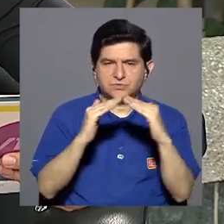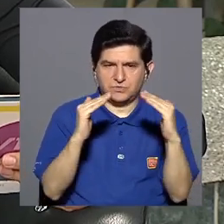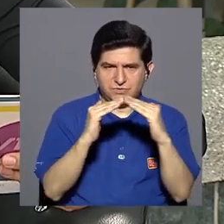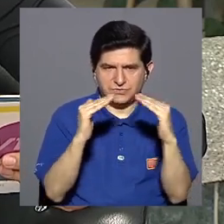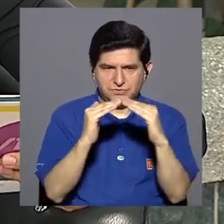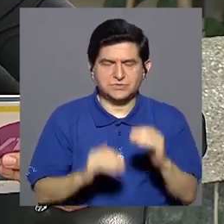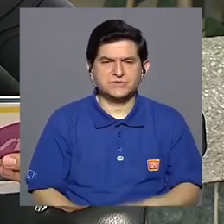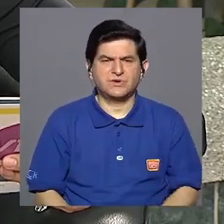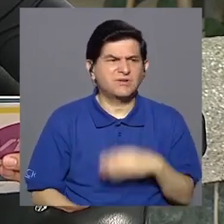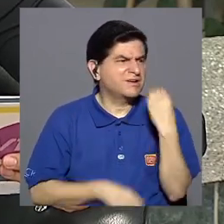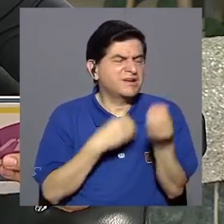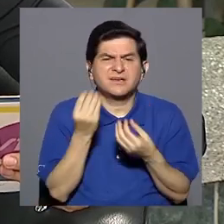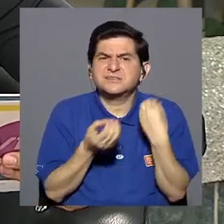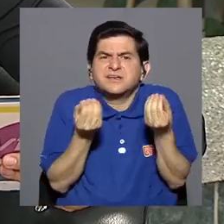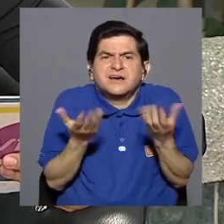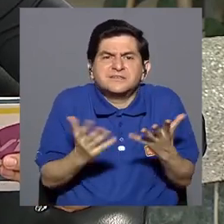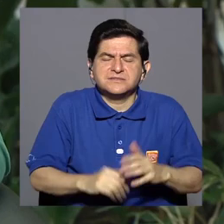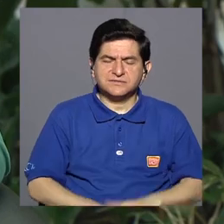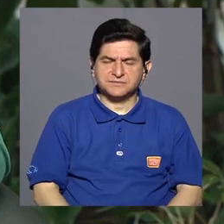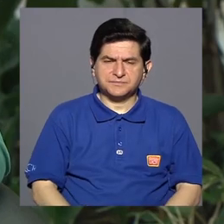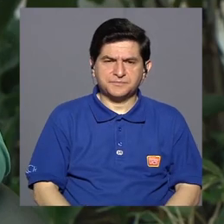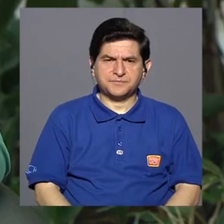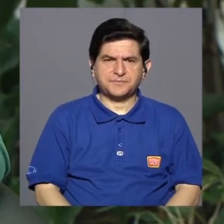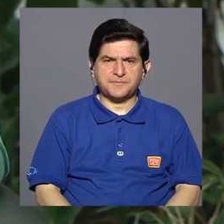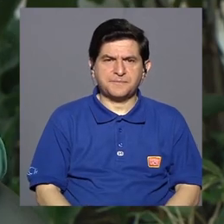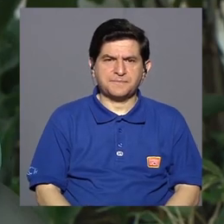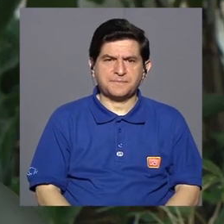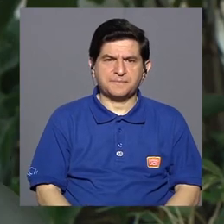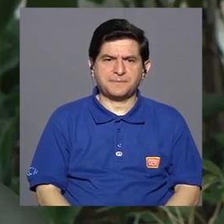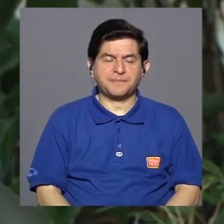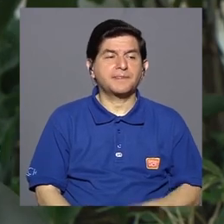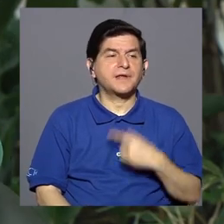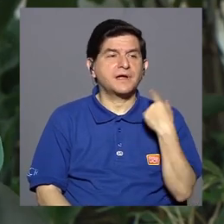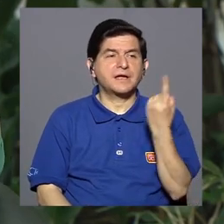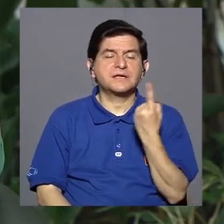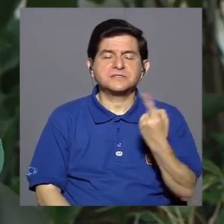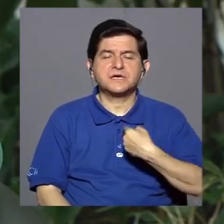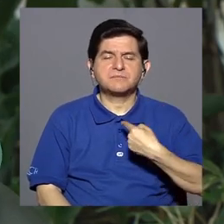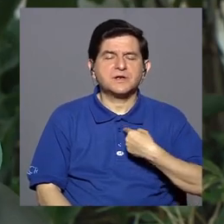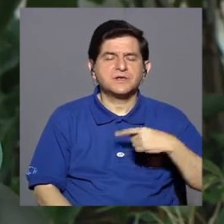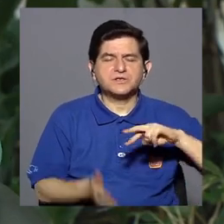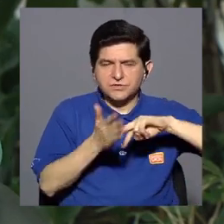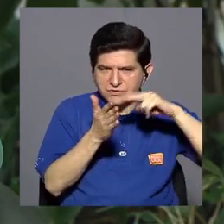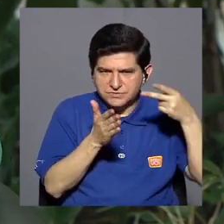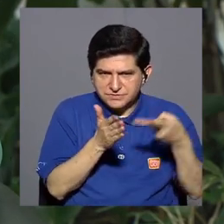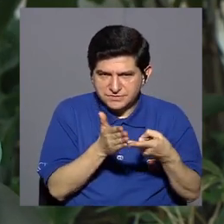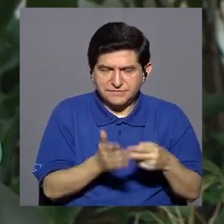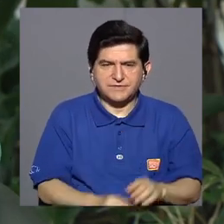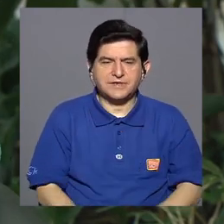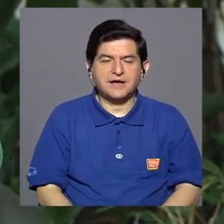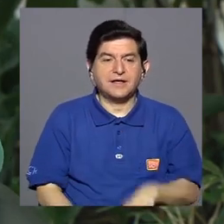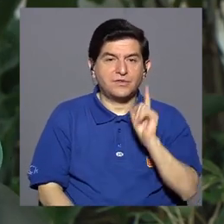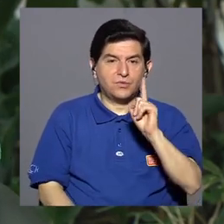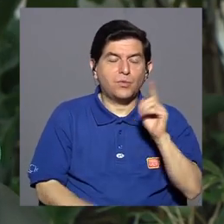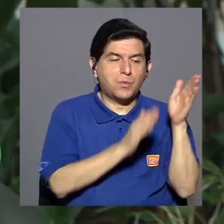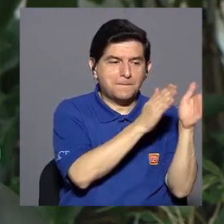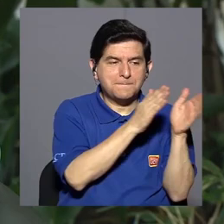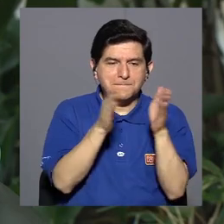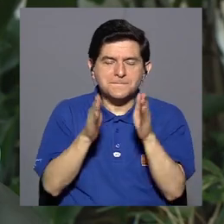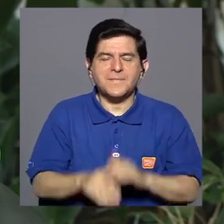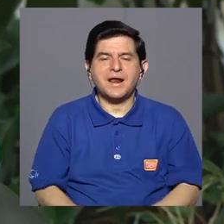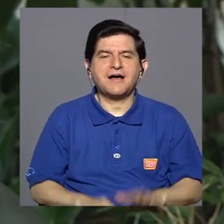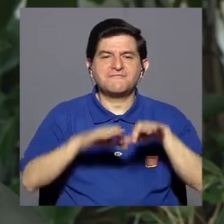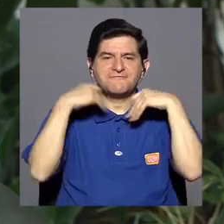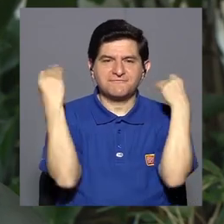convivencia. ¿Qué hacer? ¿Qué hacemos como cuidadores? Como siempre lo he tratado de definir, esto es un plan familia.